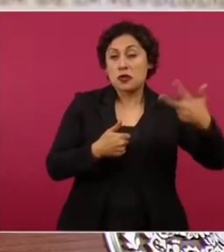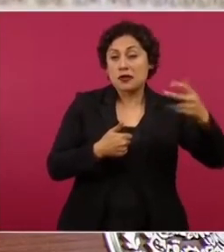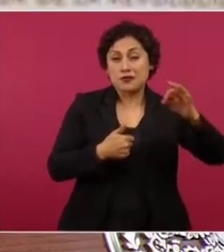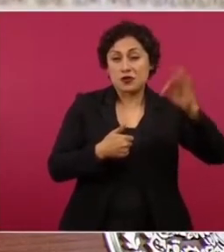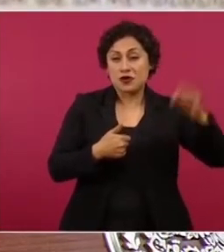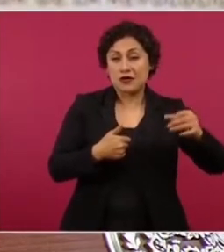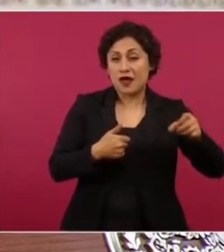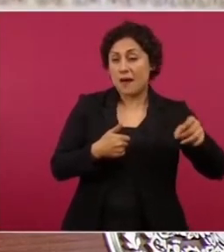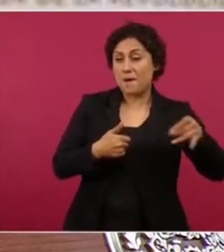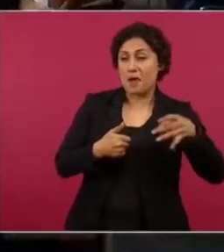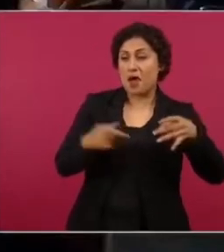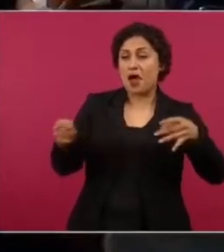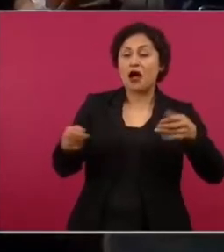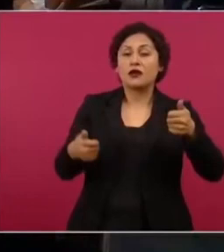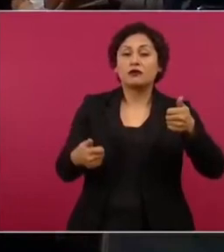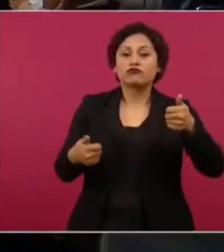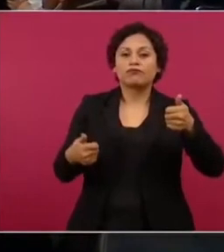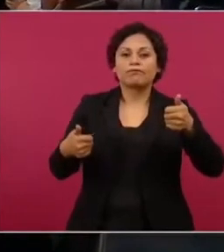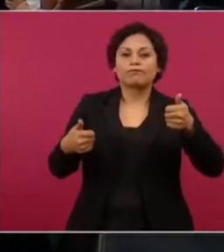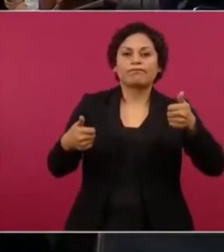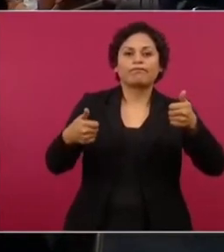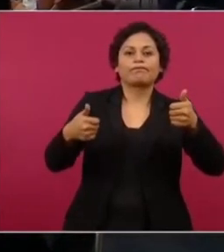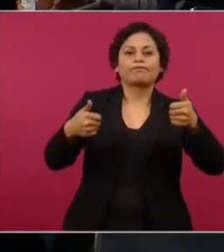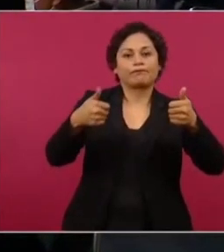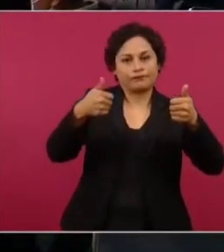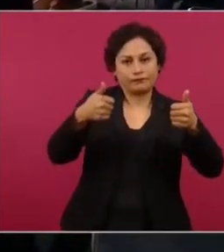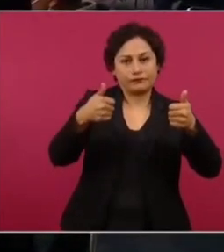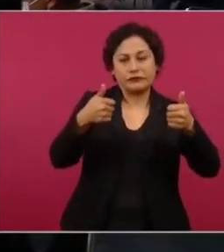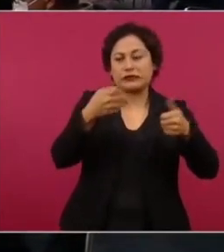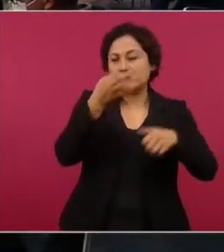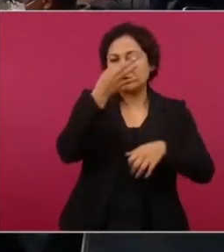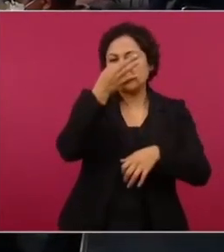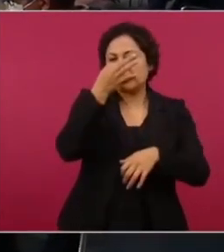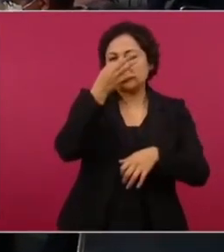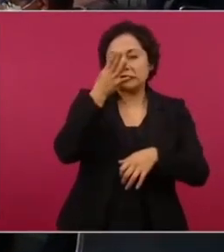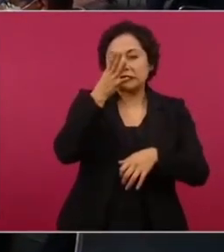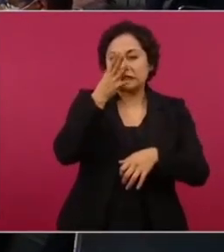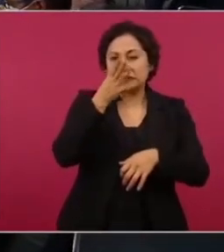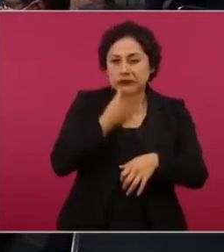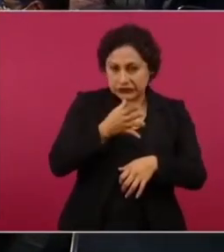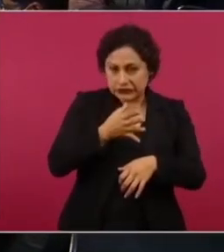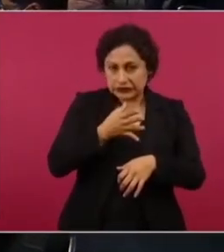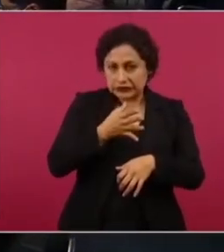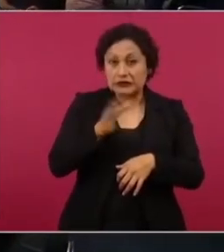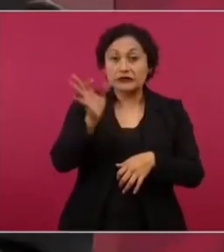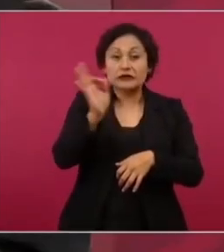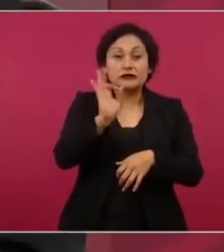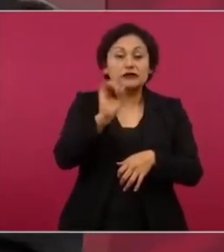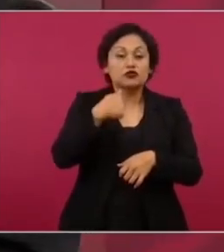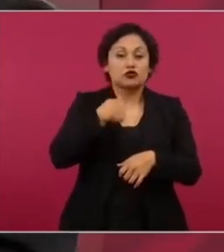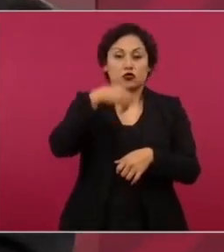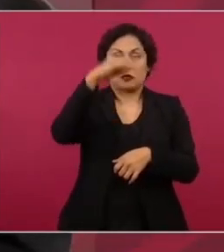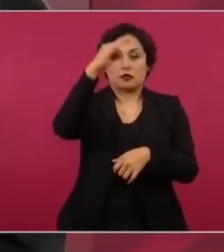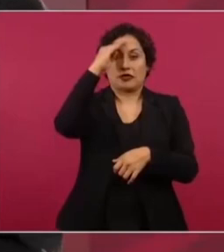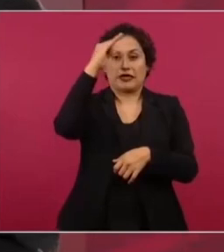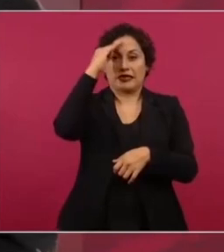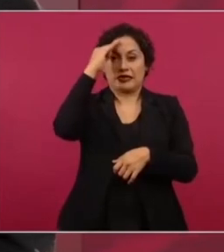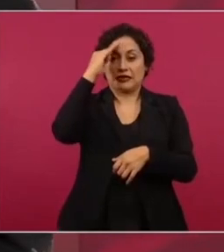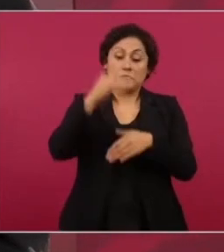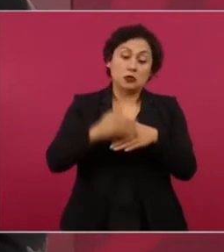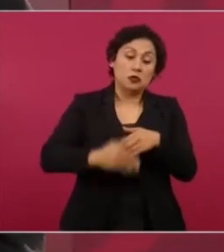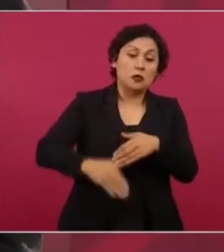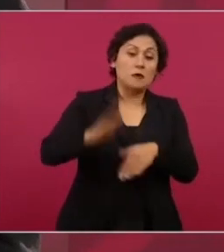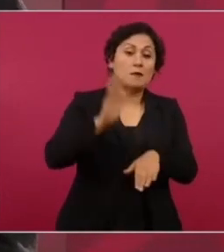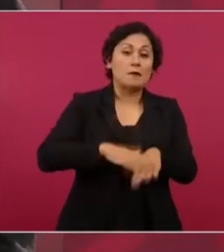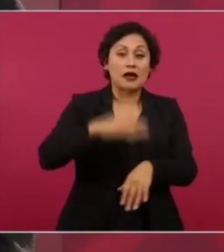si tarda más tiempo la campaña a lo mejor no hubiese ido ganando estaba muy fuerte